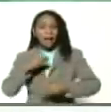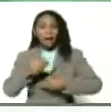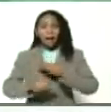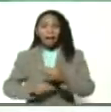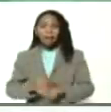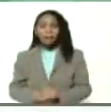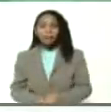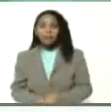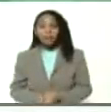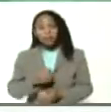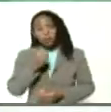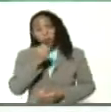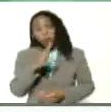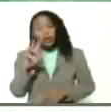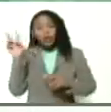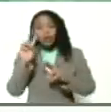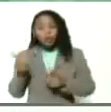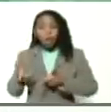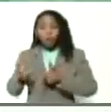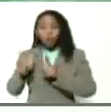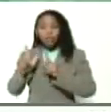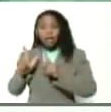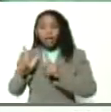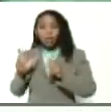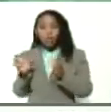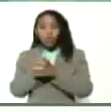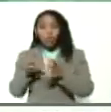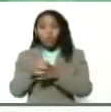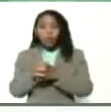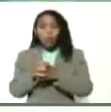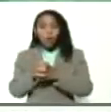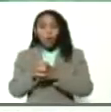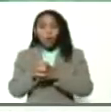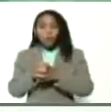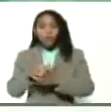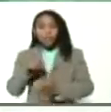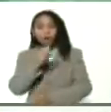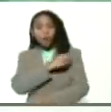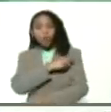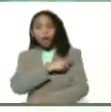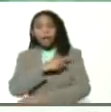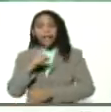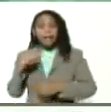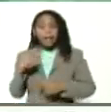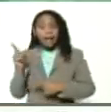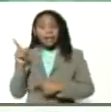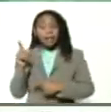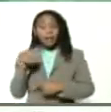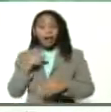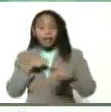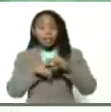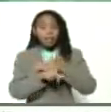bueno Venezuela ha autorizado un conjunto de vacunas que son las que van a entrar al país